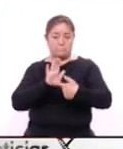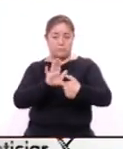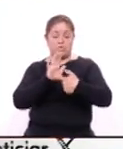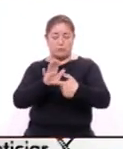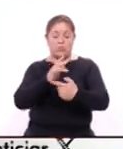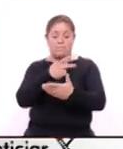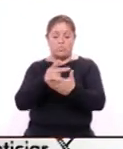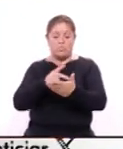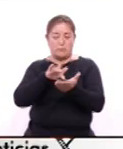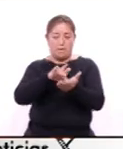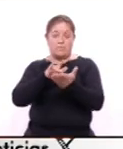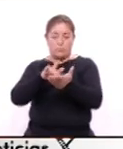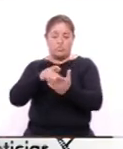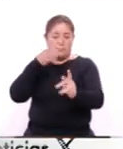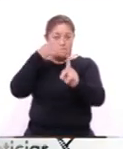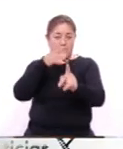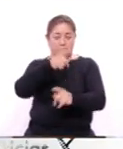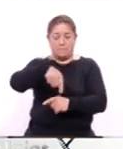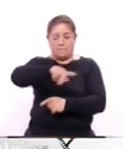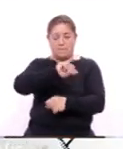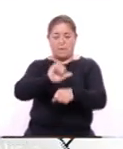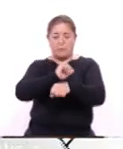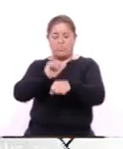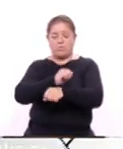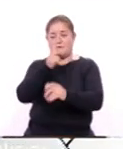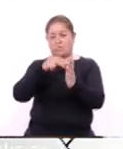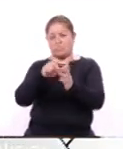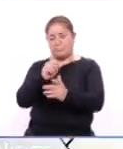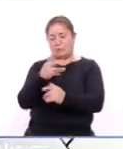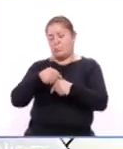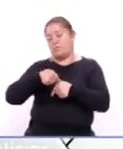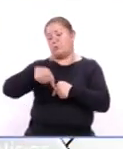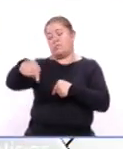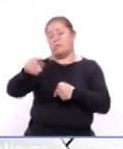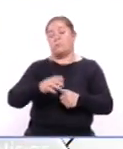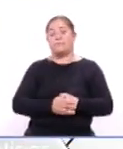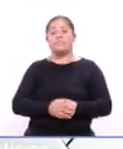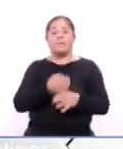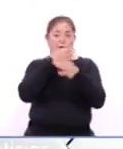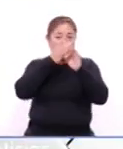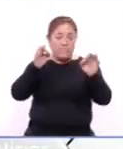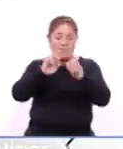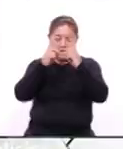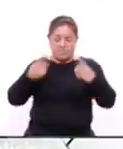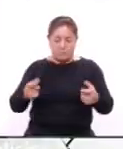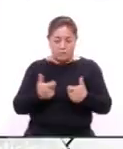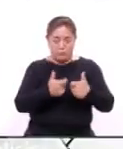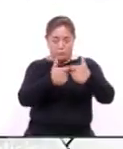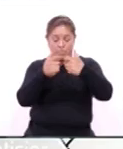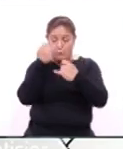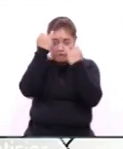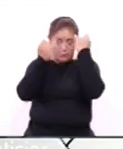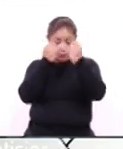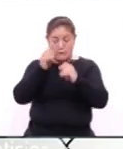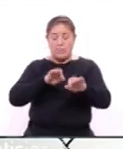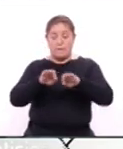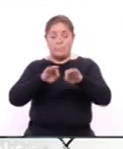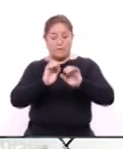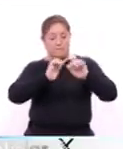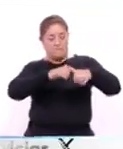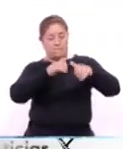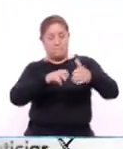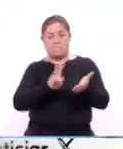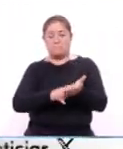de Apoyo al Desarrollo del Sector Automotriz para el ejercicio 2024. Fomentar el desarrollo económico mediante la creación de empleos de alto valor